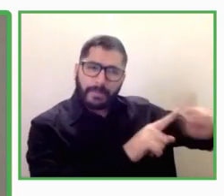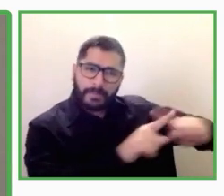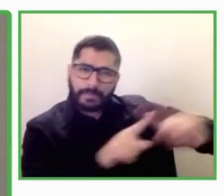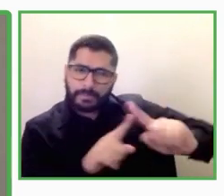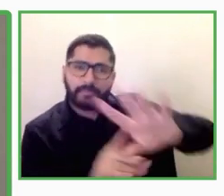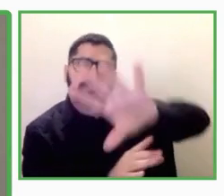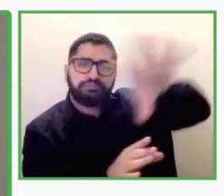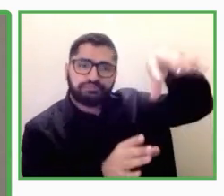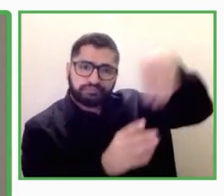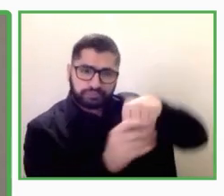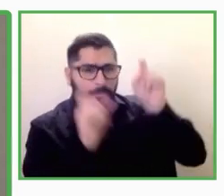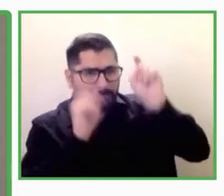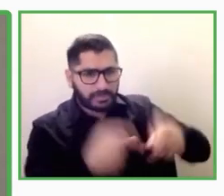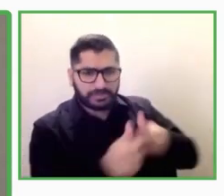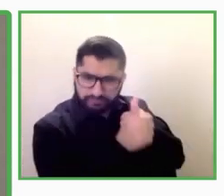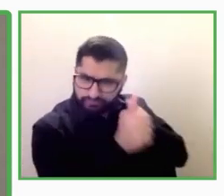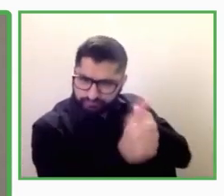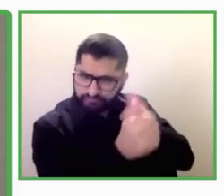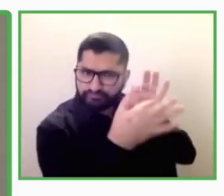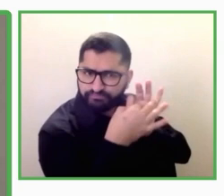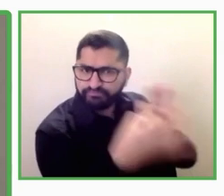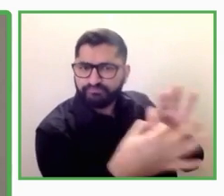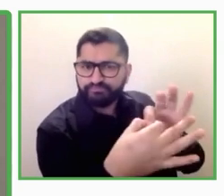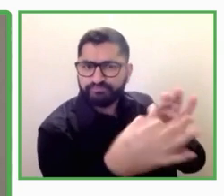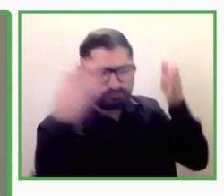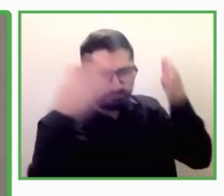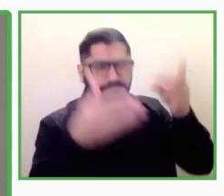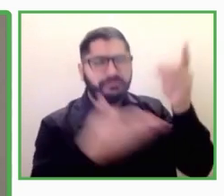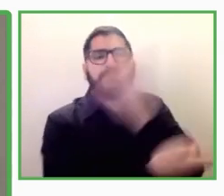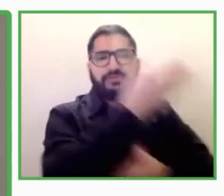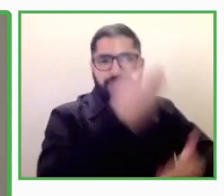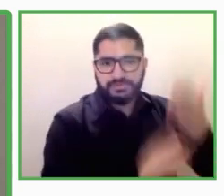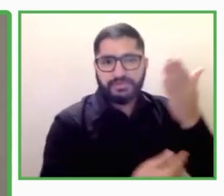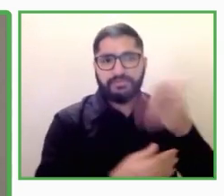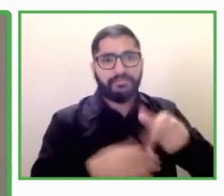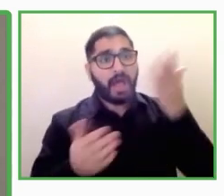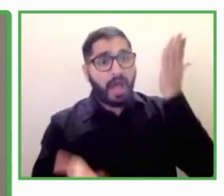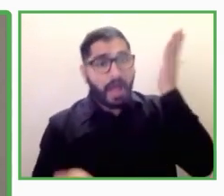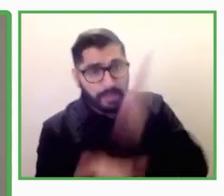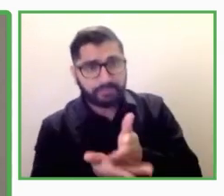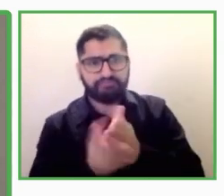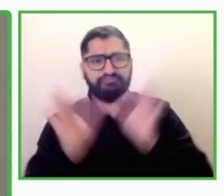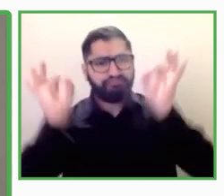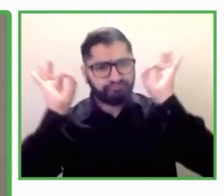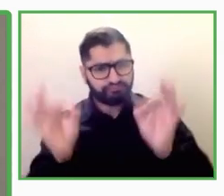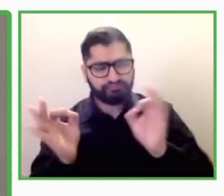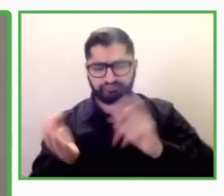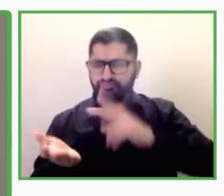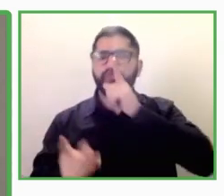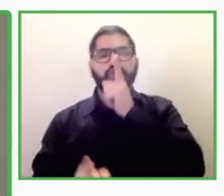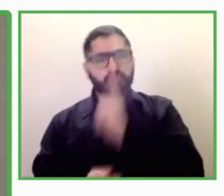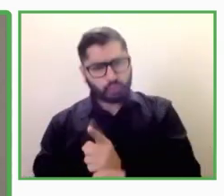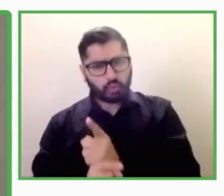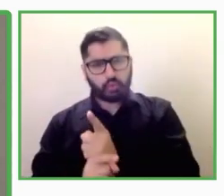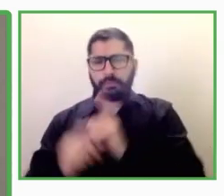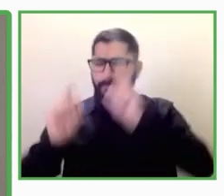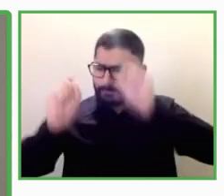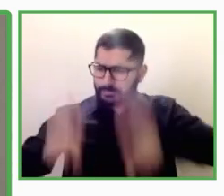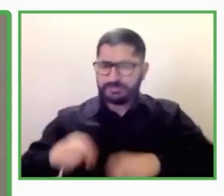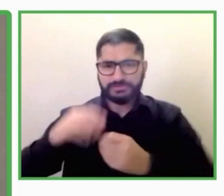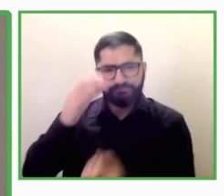discapacidad, pero es que ese talento, que verdaderamente es de donde hay que surgir y no de la discapacidad, también necesita tener un sistema